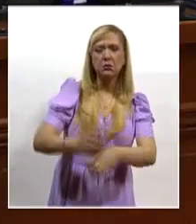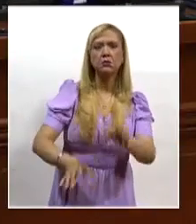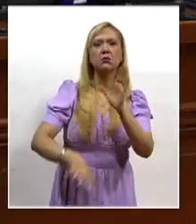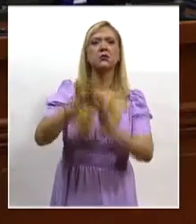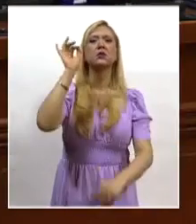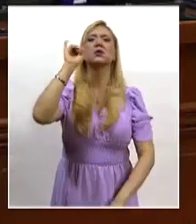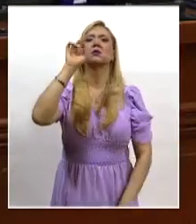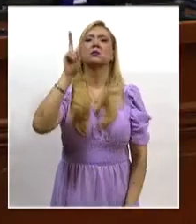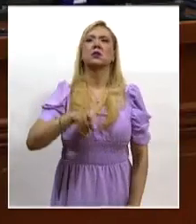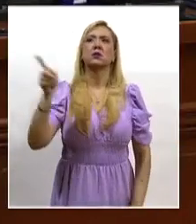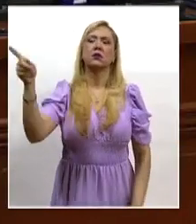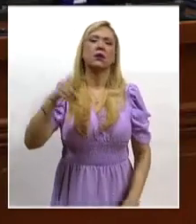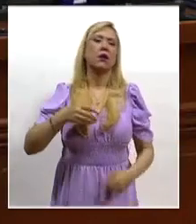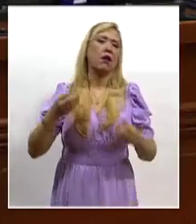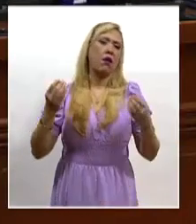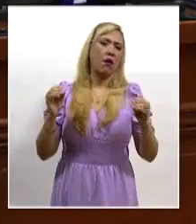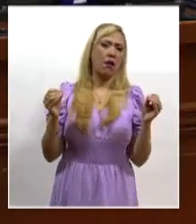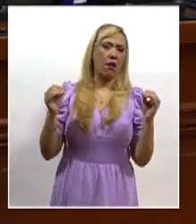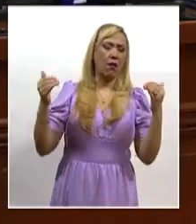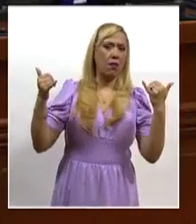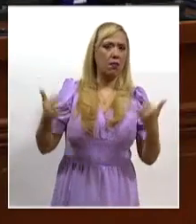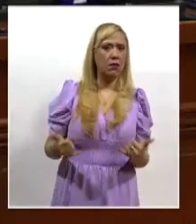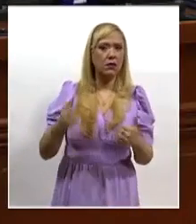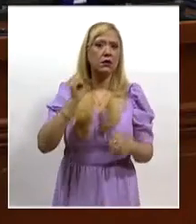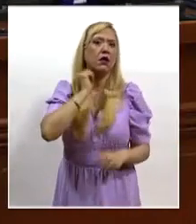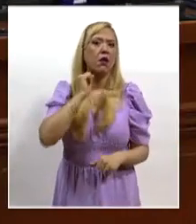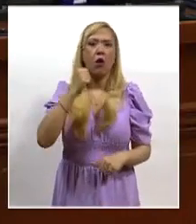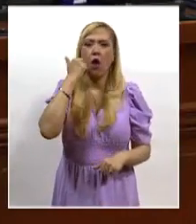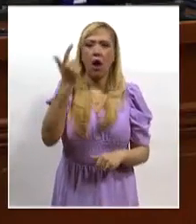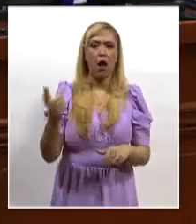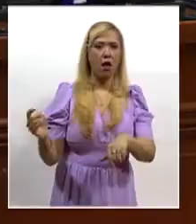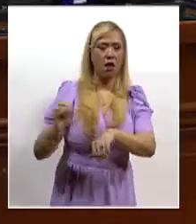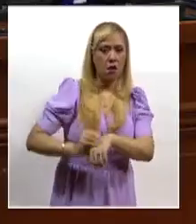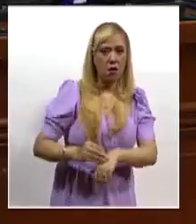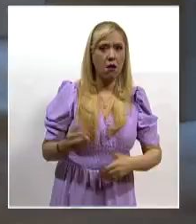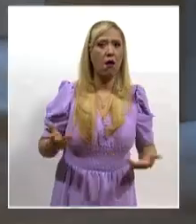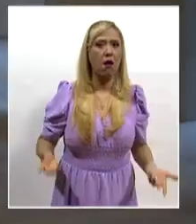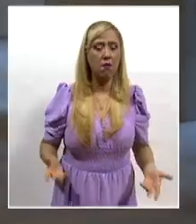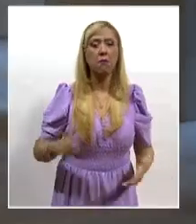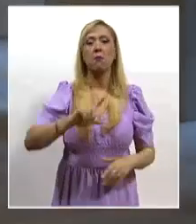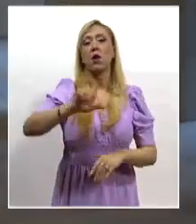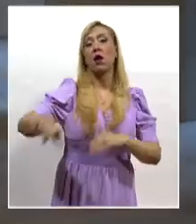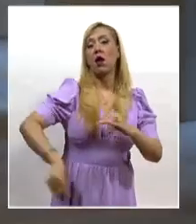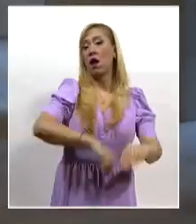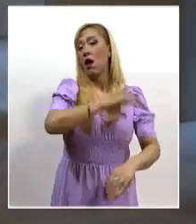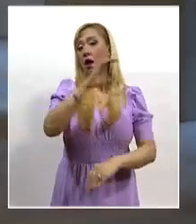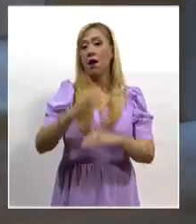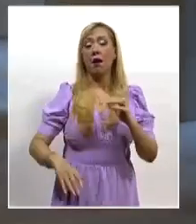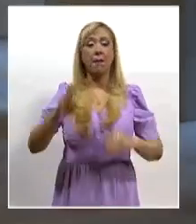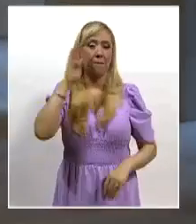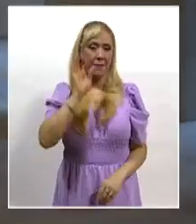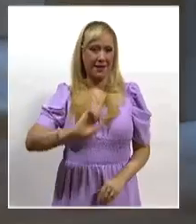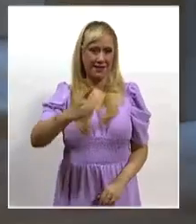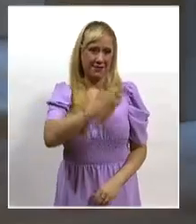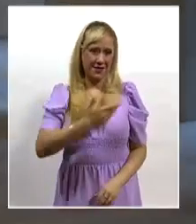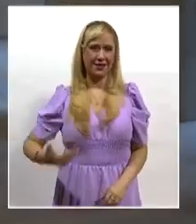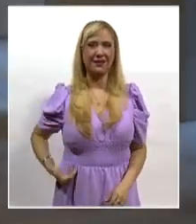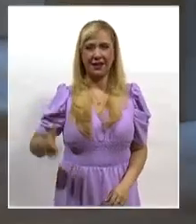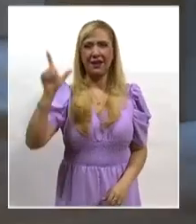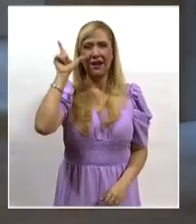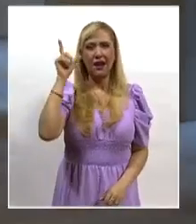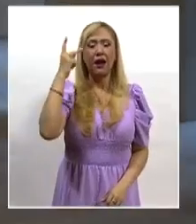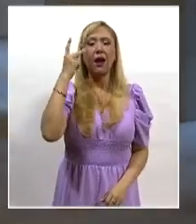omisión del Senado. Hay que también comentar que al final de esta sesión la ministra presidenta, Norma Lucía Piña Hernández,